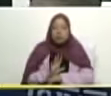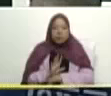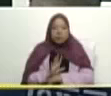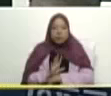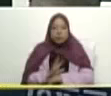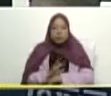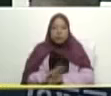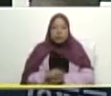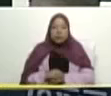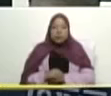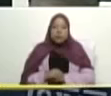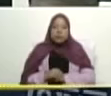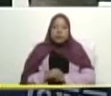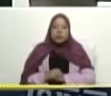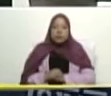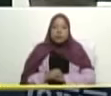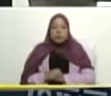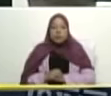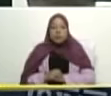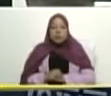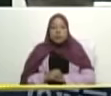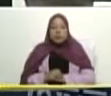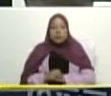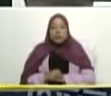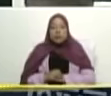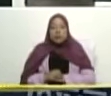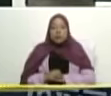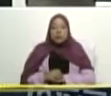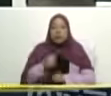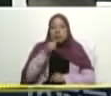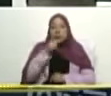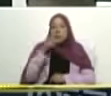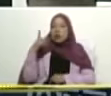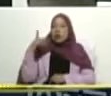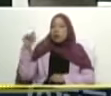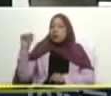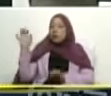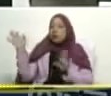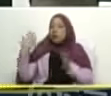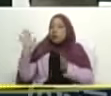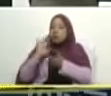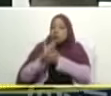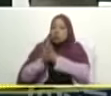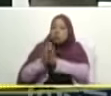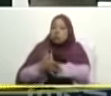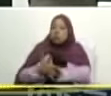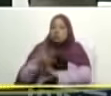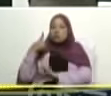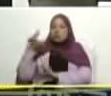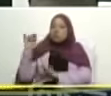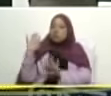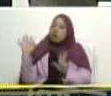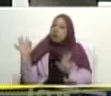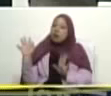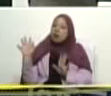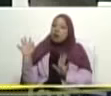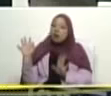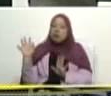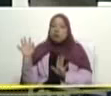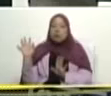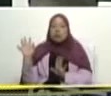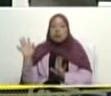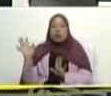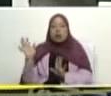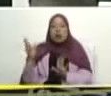fue así fue ya se fue no hay más nada que hacer eso fue lo que fue la